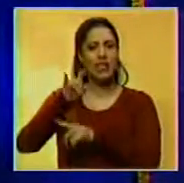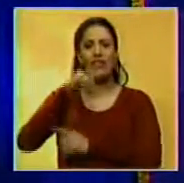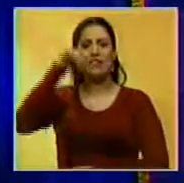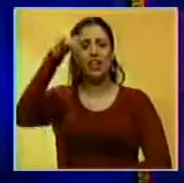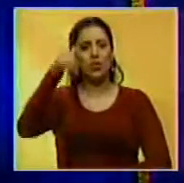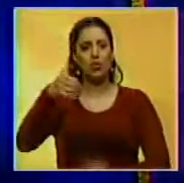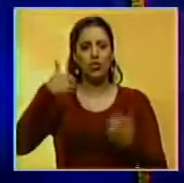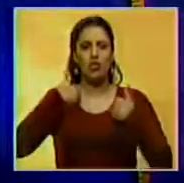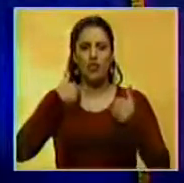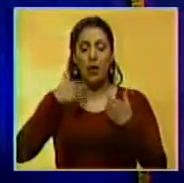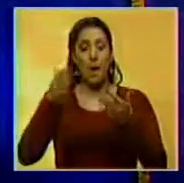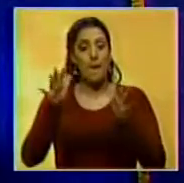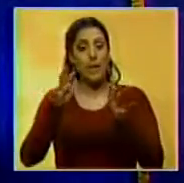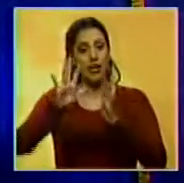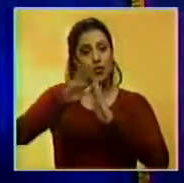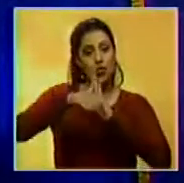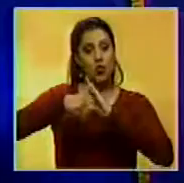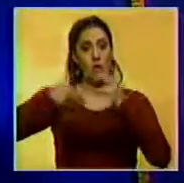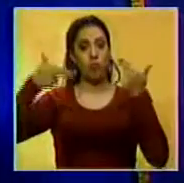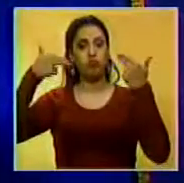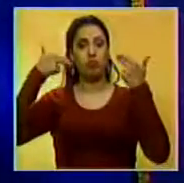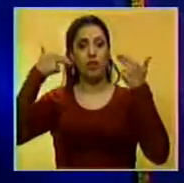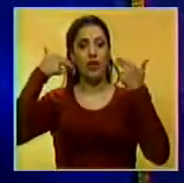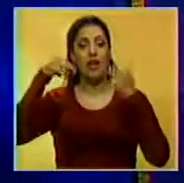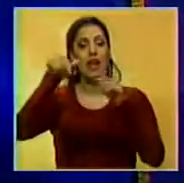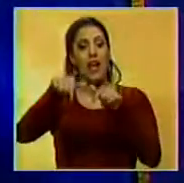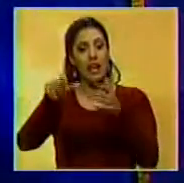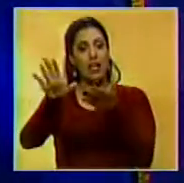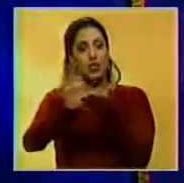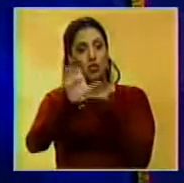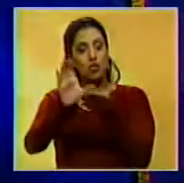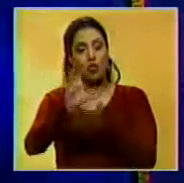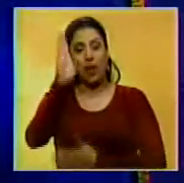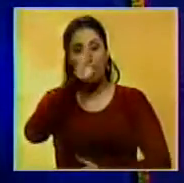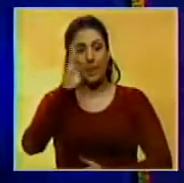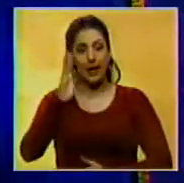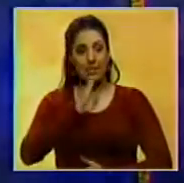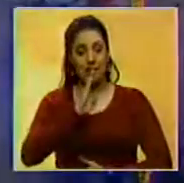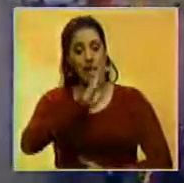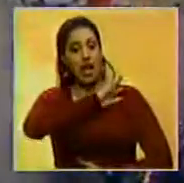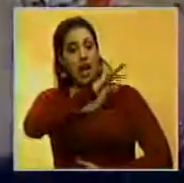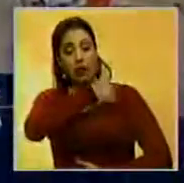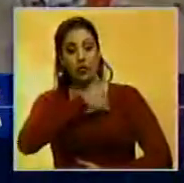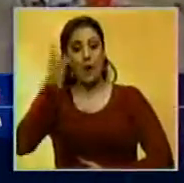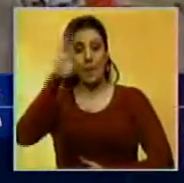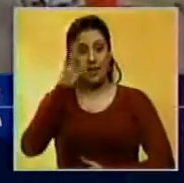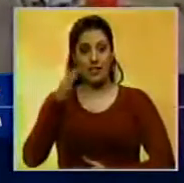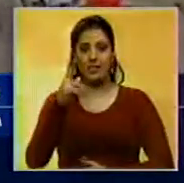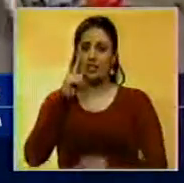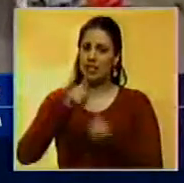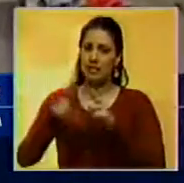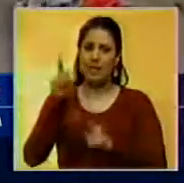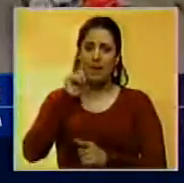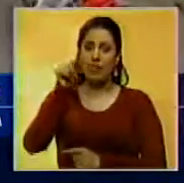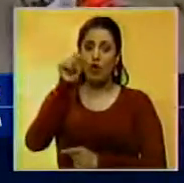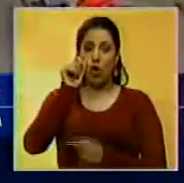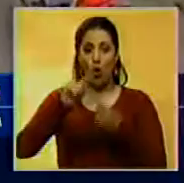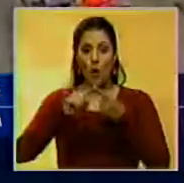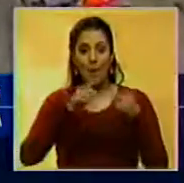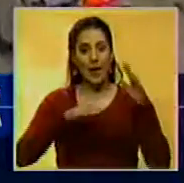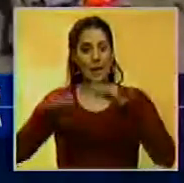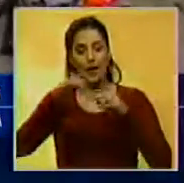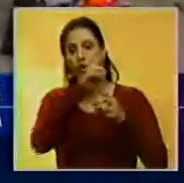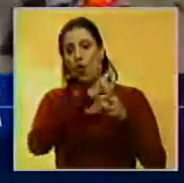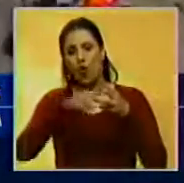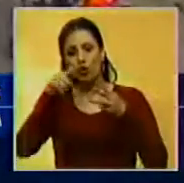denunciarse en víctimas de un presunto robo a mano armada en la ciudad de Río de Janeiro. Las autoridades brasileñas desmintieron al nadador Ryan Locksey